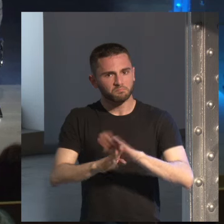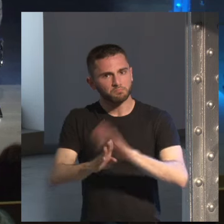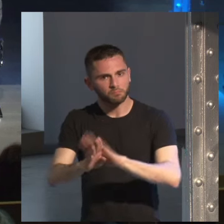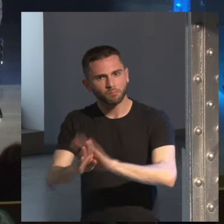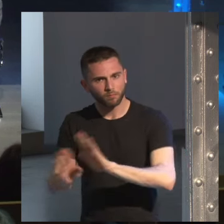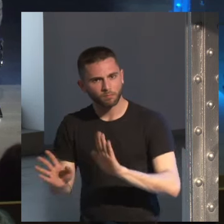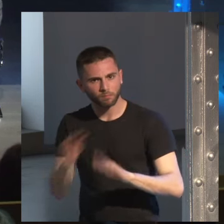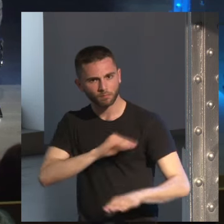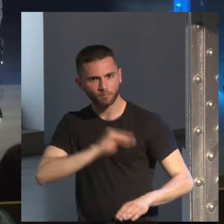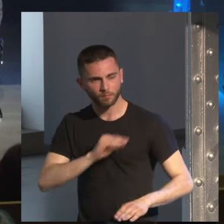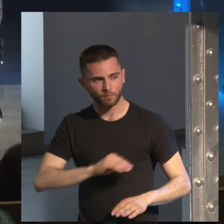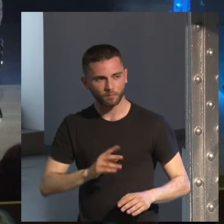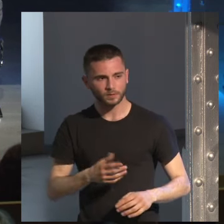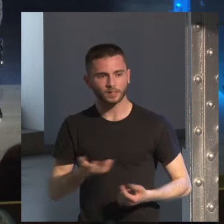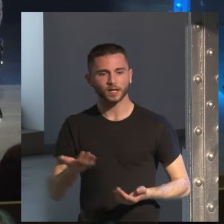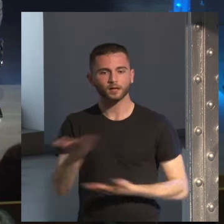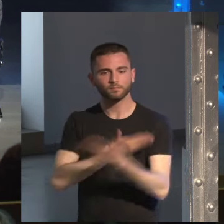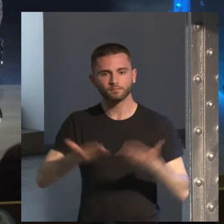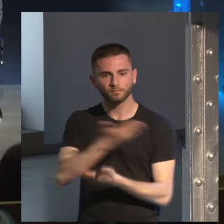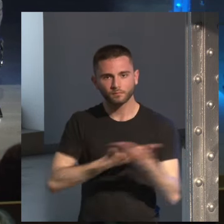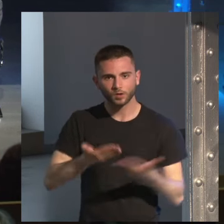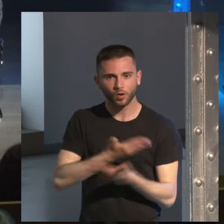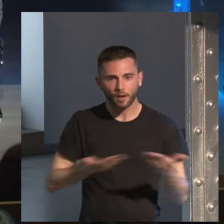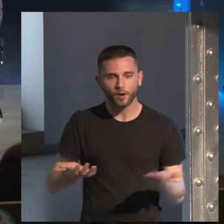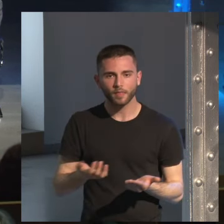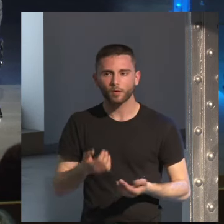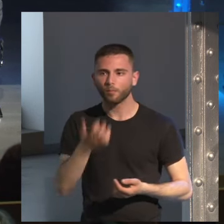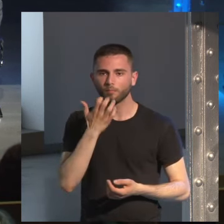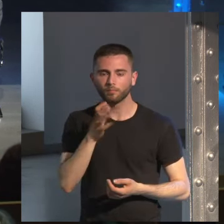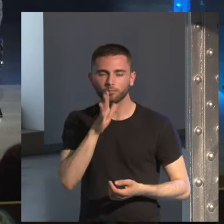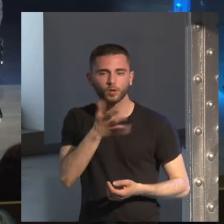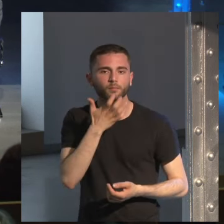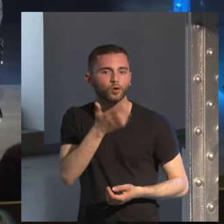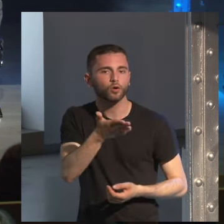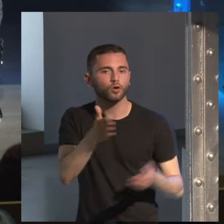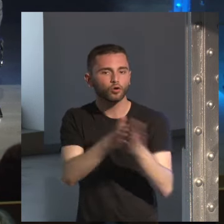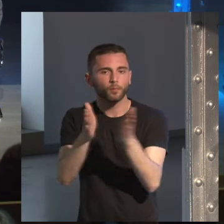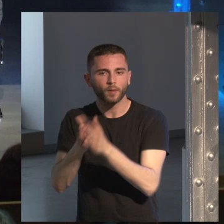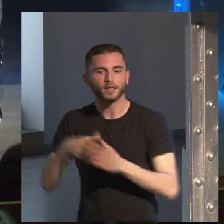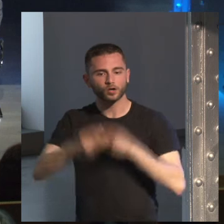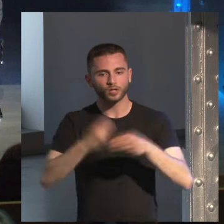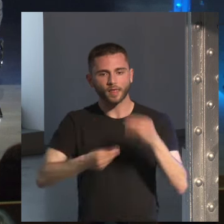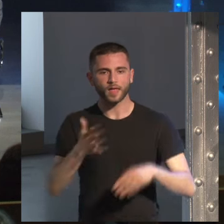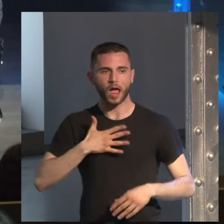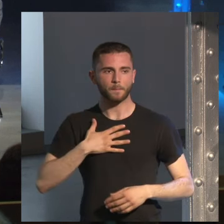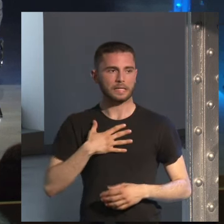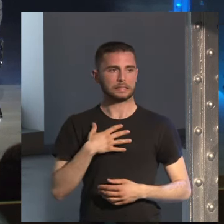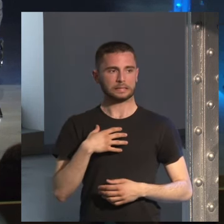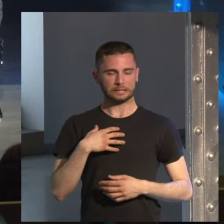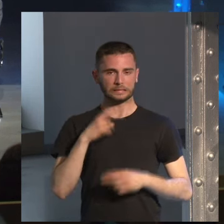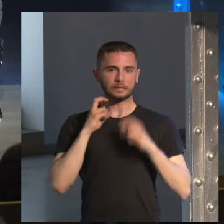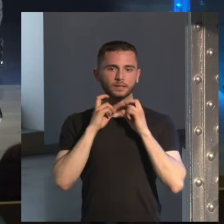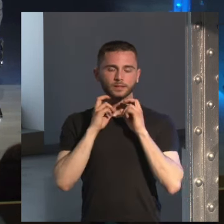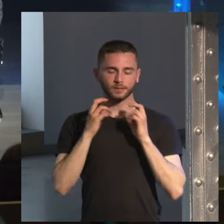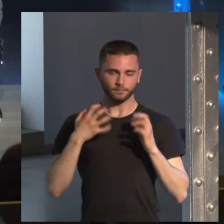colaborar o no en medios de comunicación porque ya que muchos colegas tuyos por ejemplo lo hacen a mí me agobia mucho porque cada vez